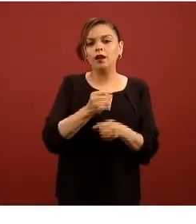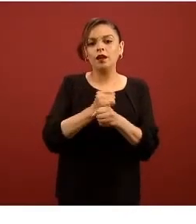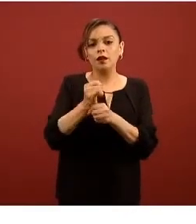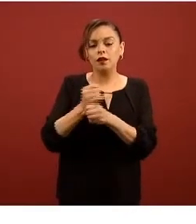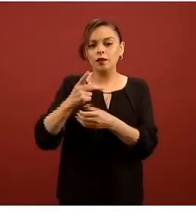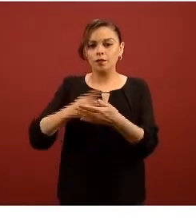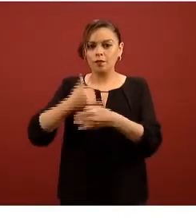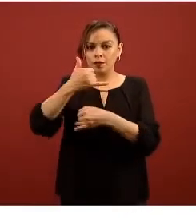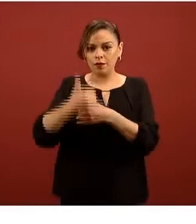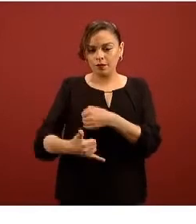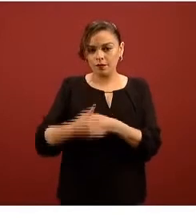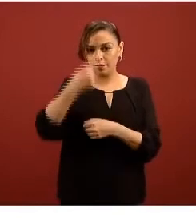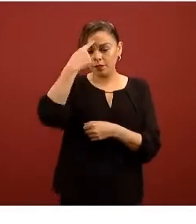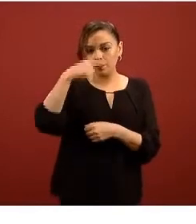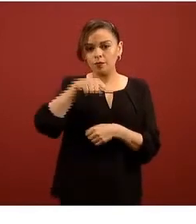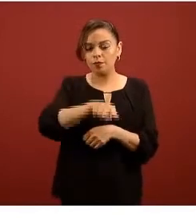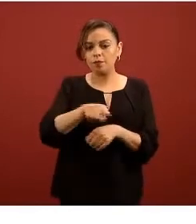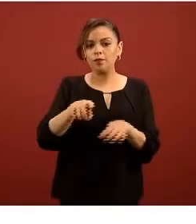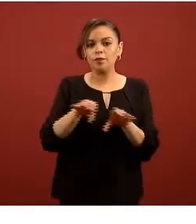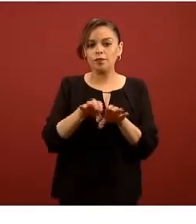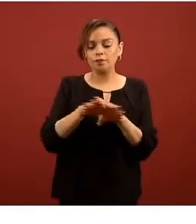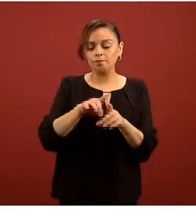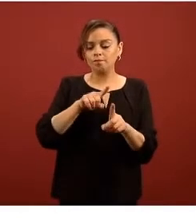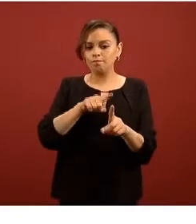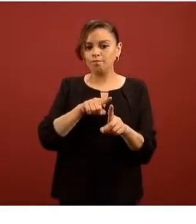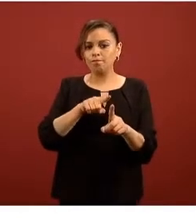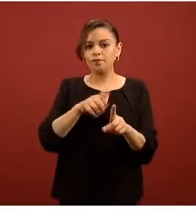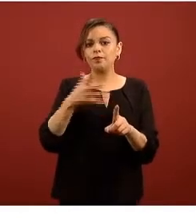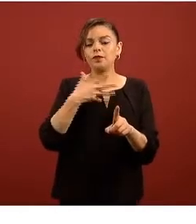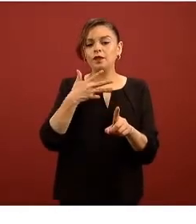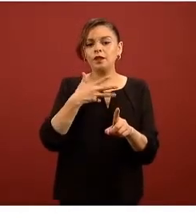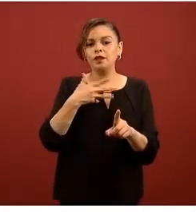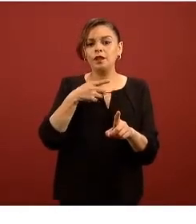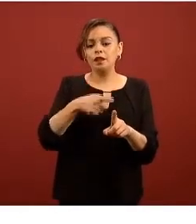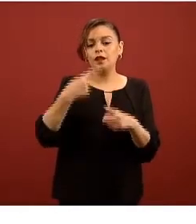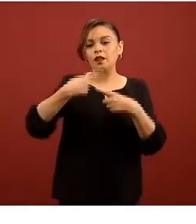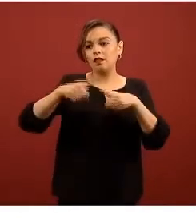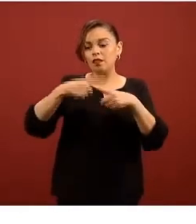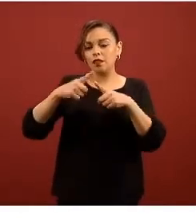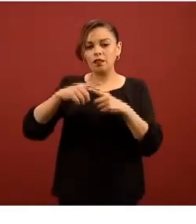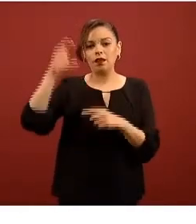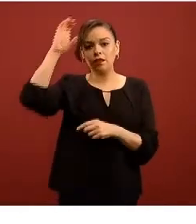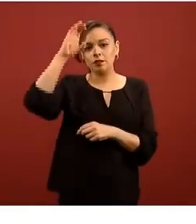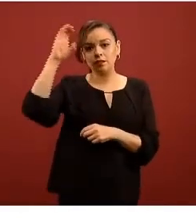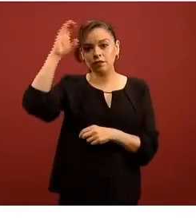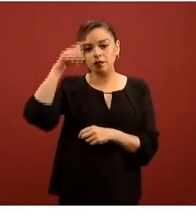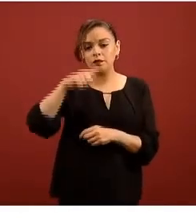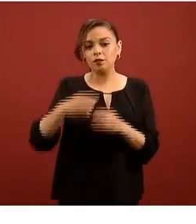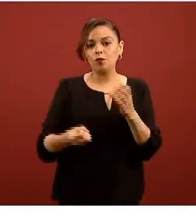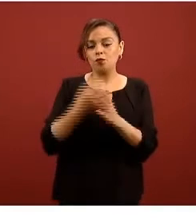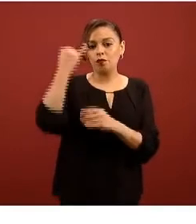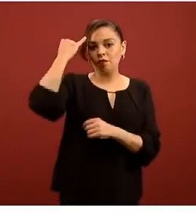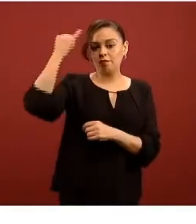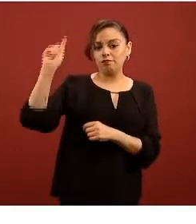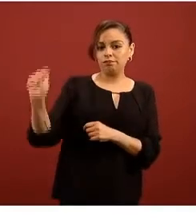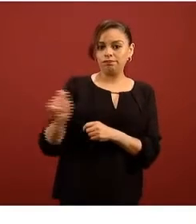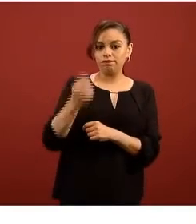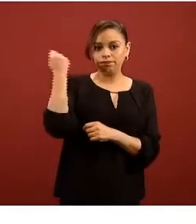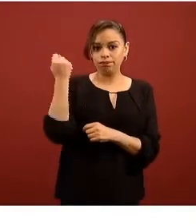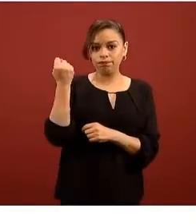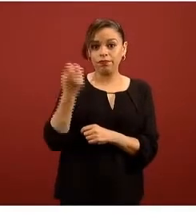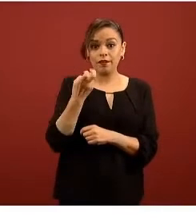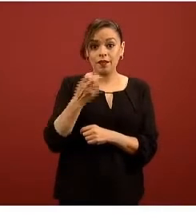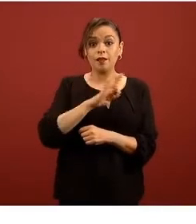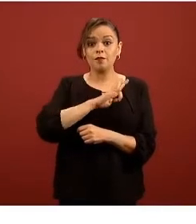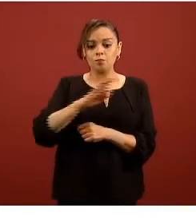incidencia con la idea de articular capacidades científicas tecnológicas de innovación para enfrentar los retos